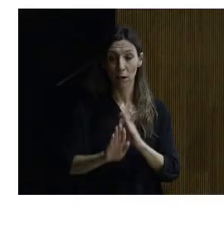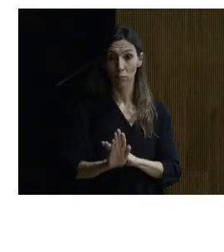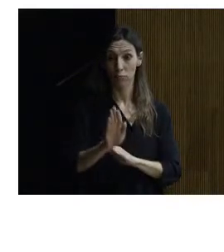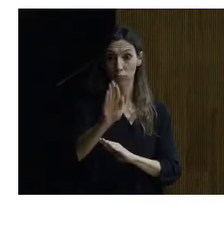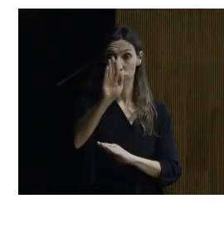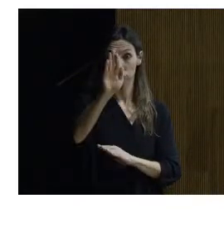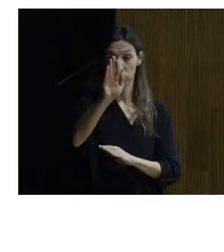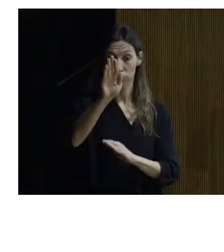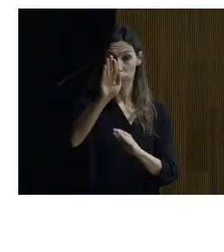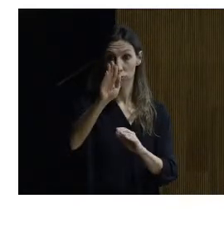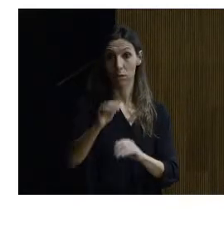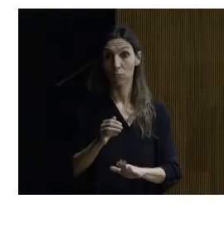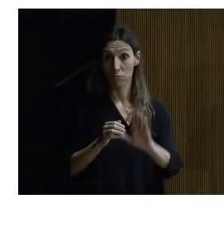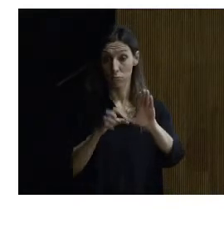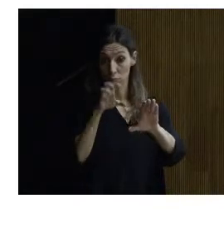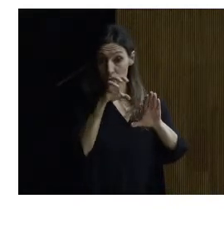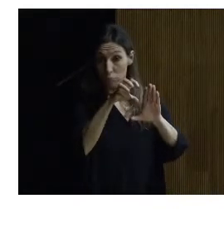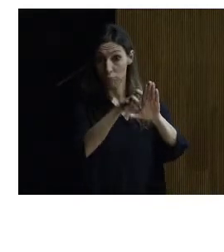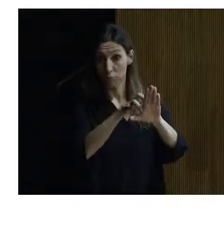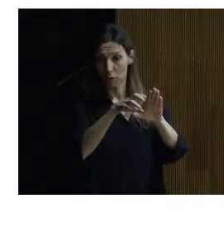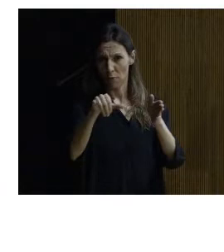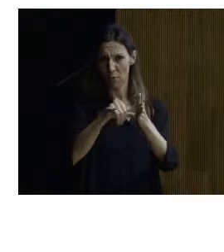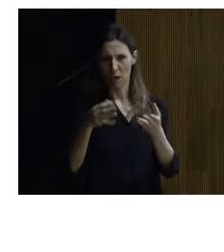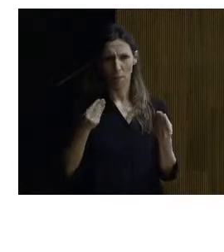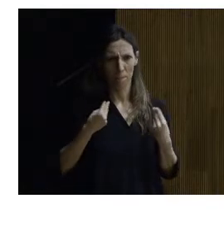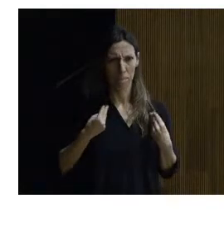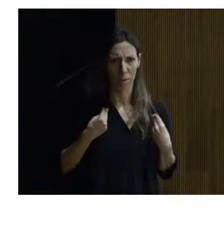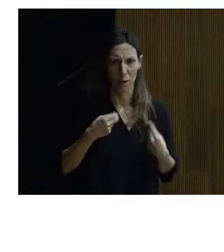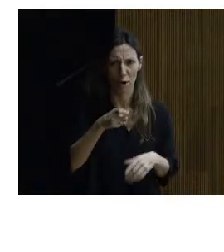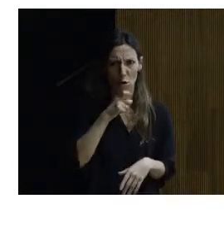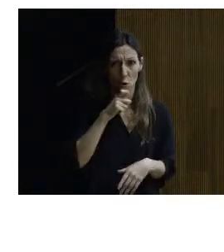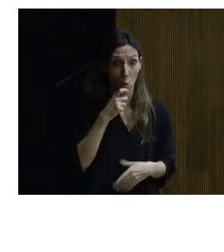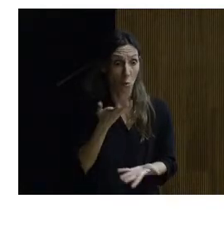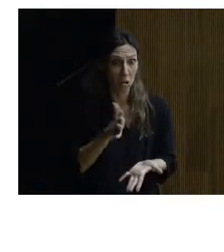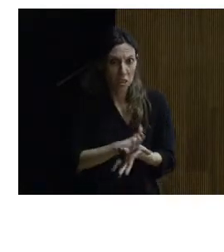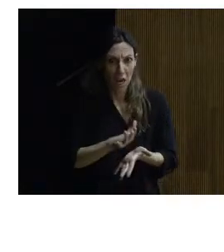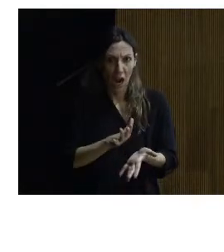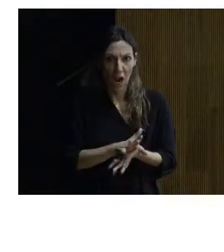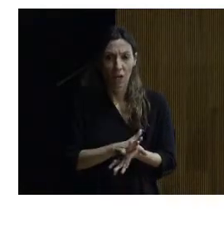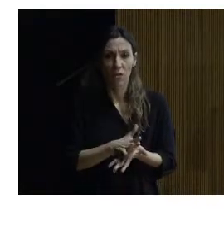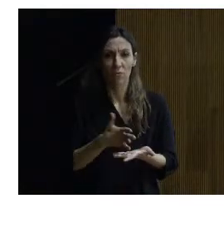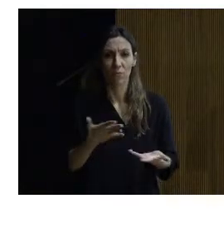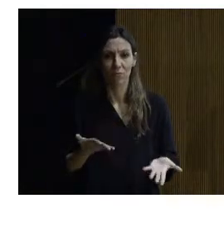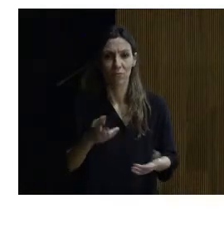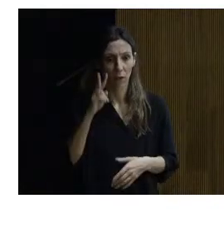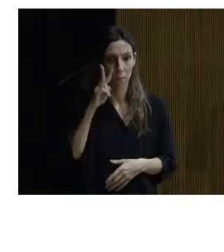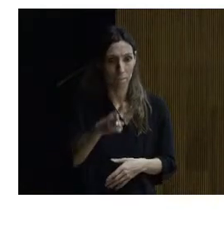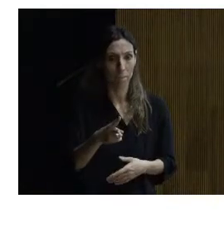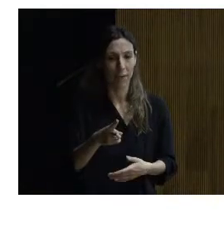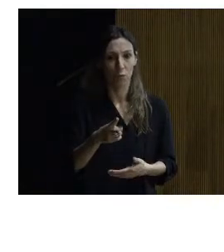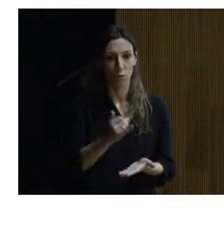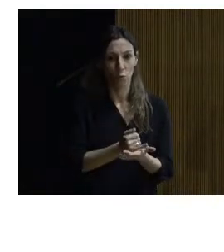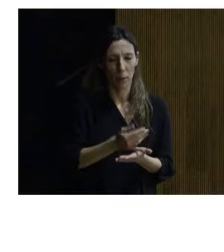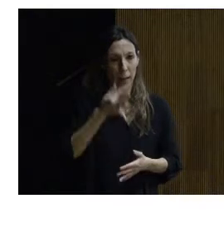de piedra caliza y dices ¿cómo puede vivir la gente con esta tranquilidad? ¿no? ahí y sobre todo cuando ves la prueba física